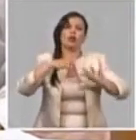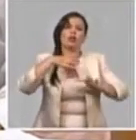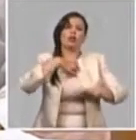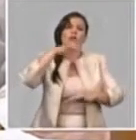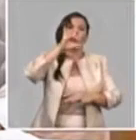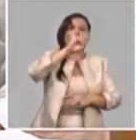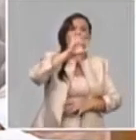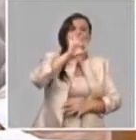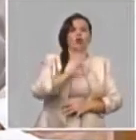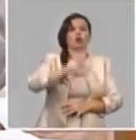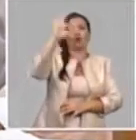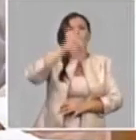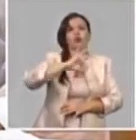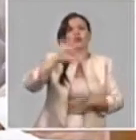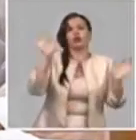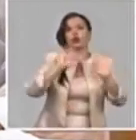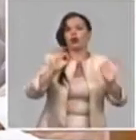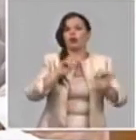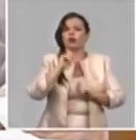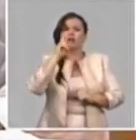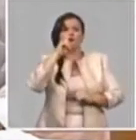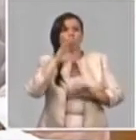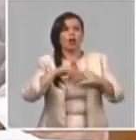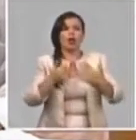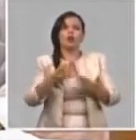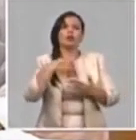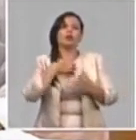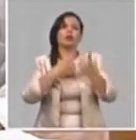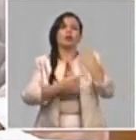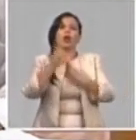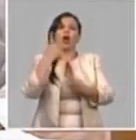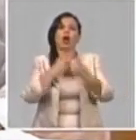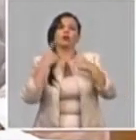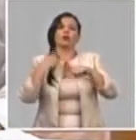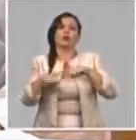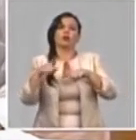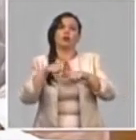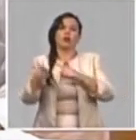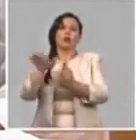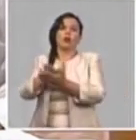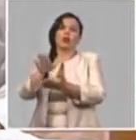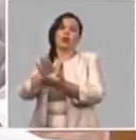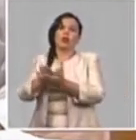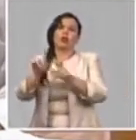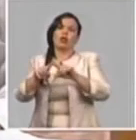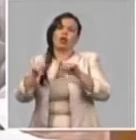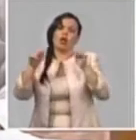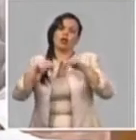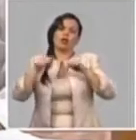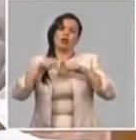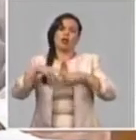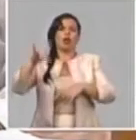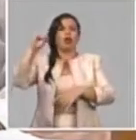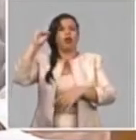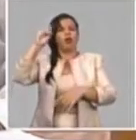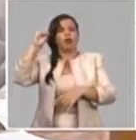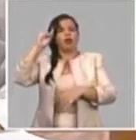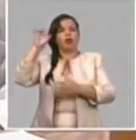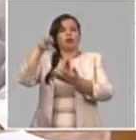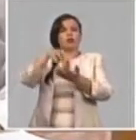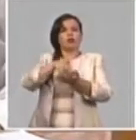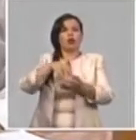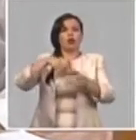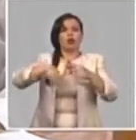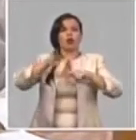se le dará puesta en marcha. Tenemos inversiones pendientes por la llegada de técnicos extranjeros en el complejo lácteo de La Habana y también se organiza